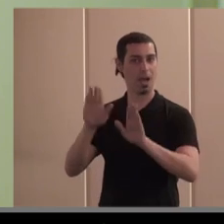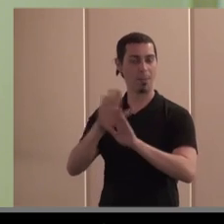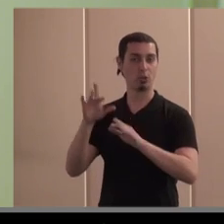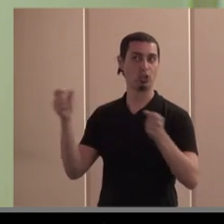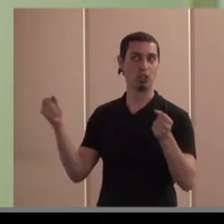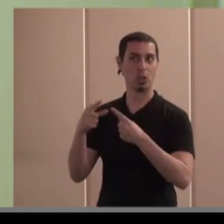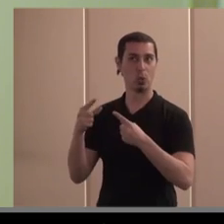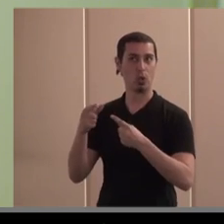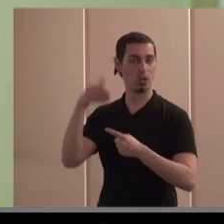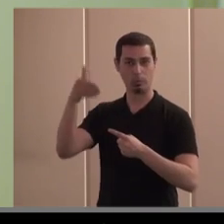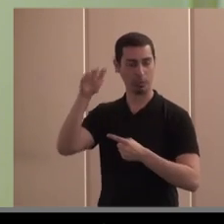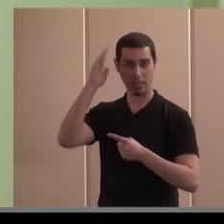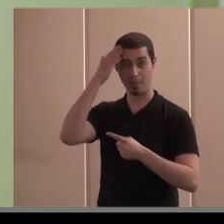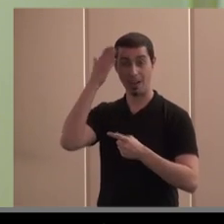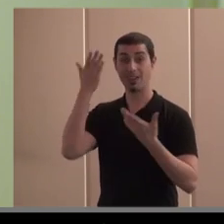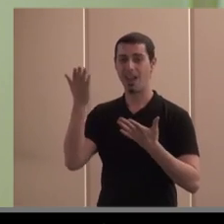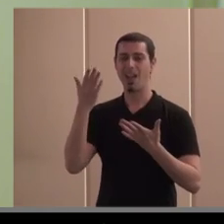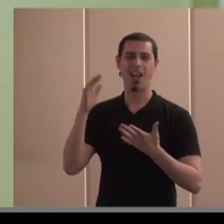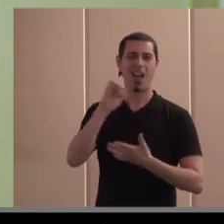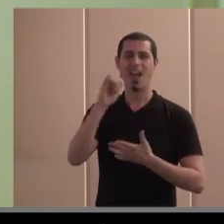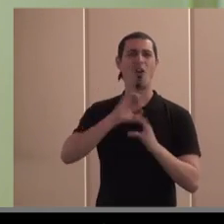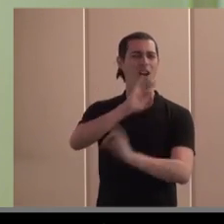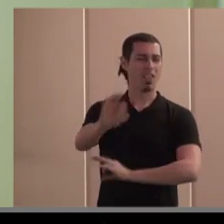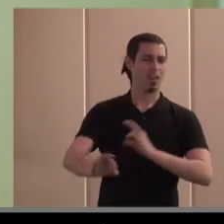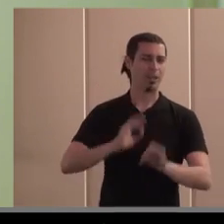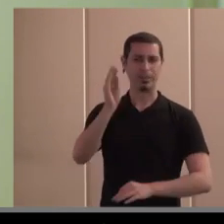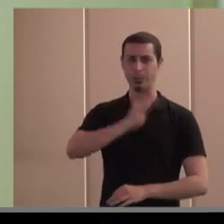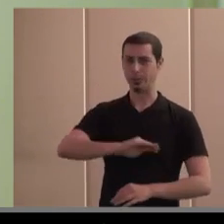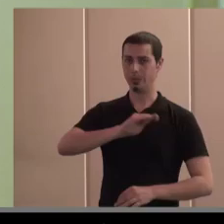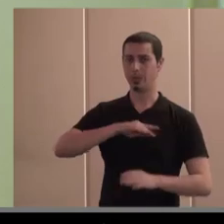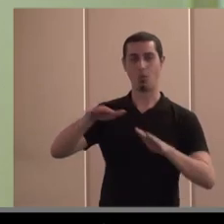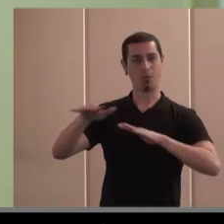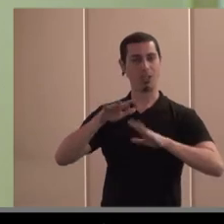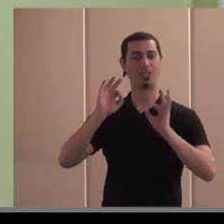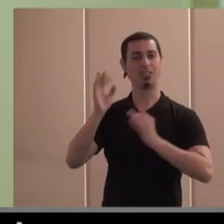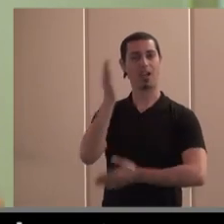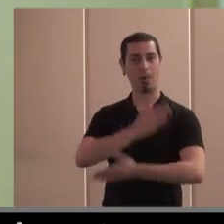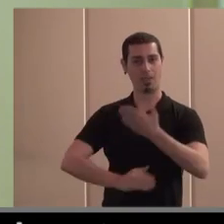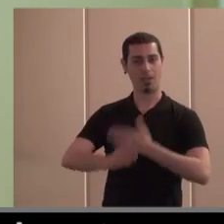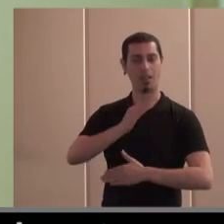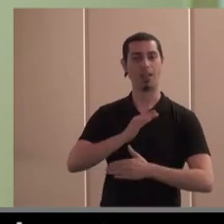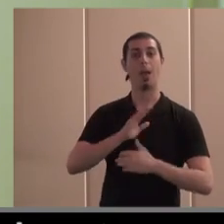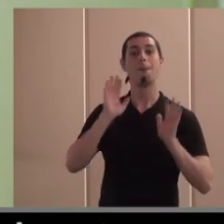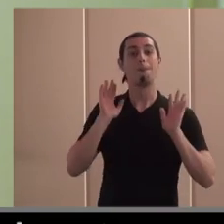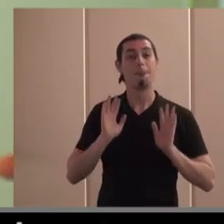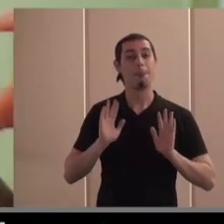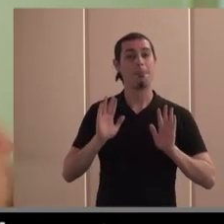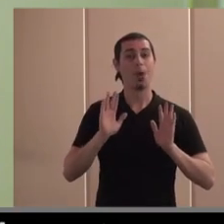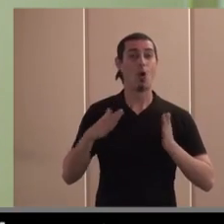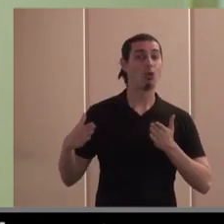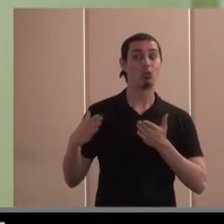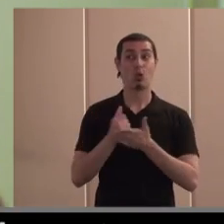mutualidades fundamentalmente hay muchísimas organizaciones que representan al movimiento de la discapacidad u otras familias pero